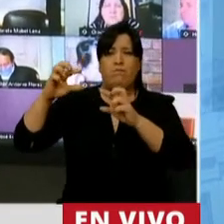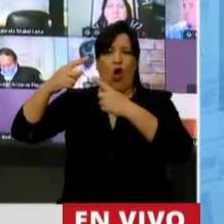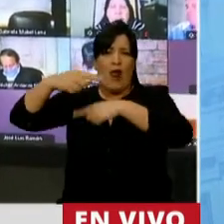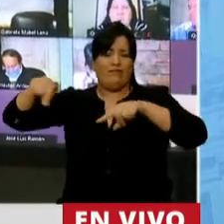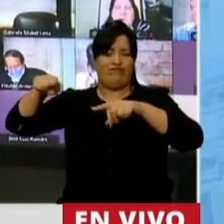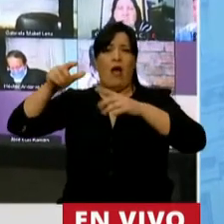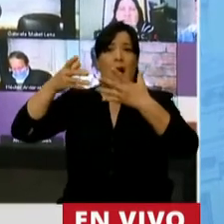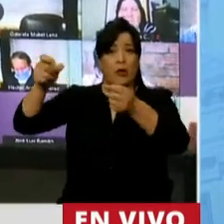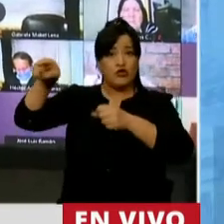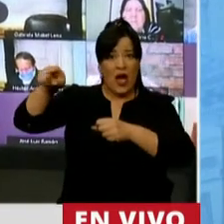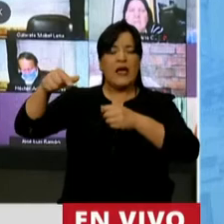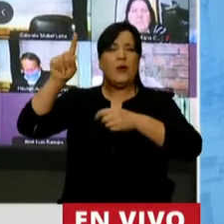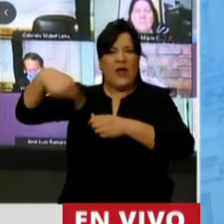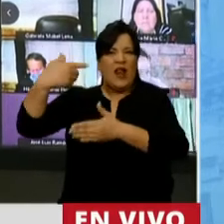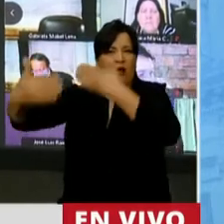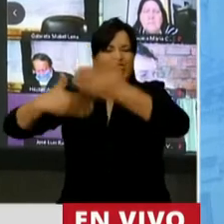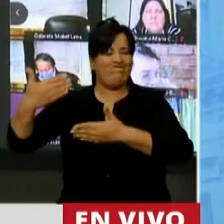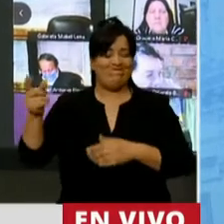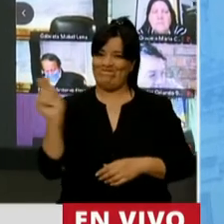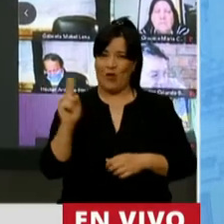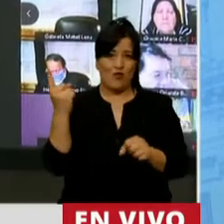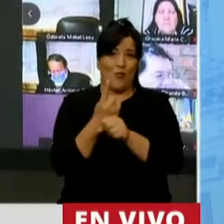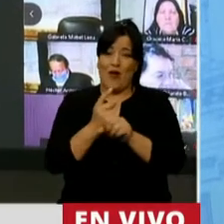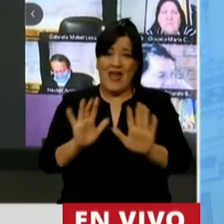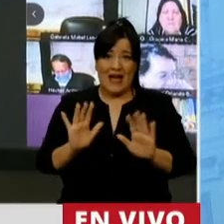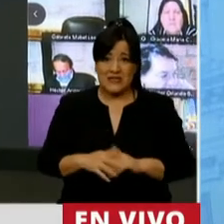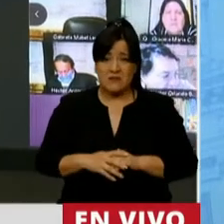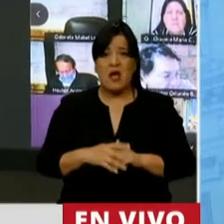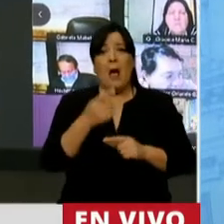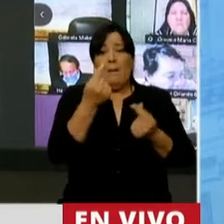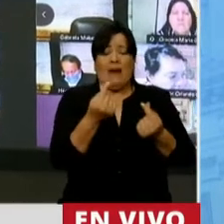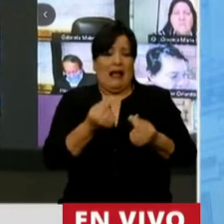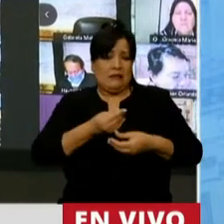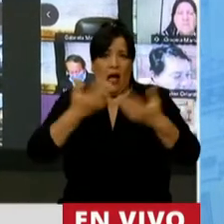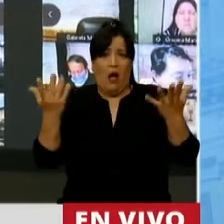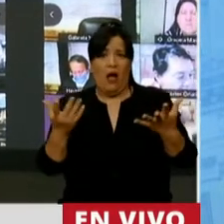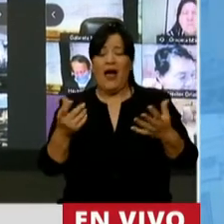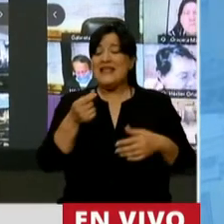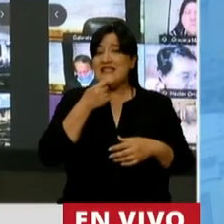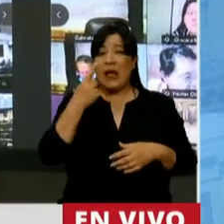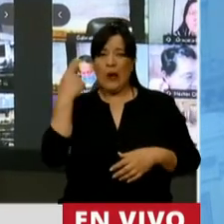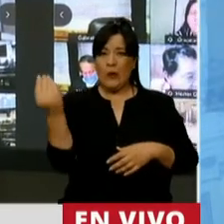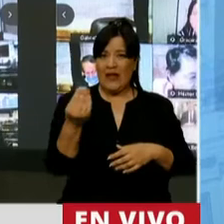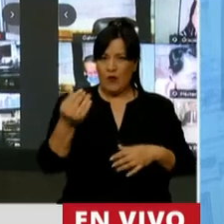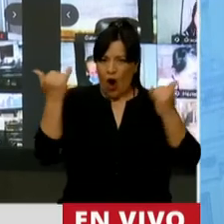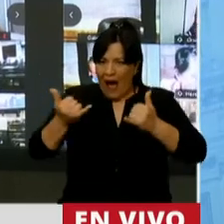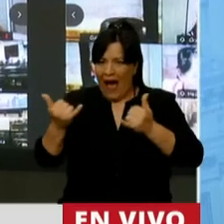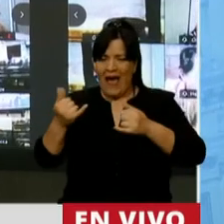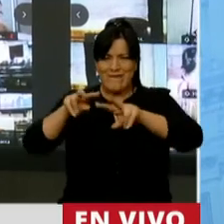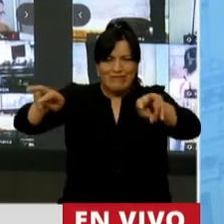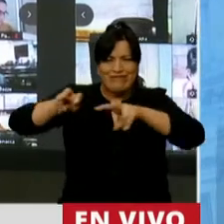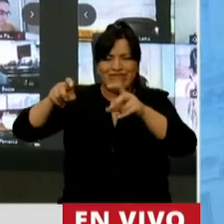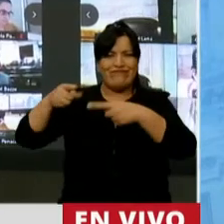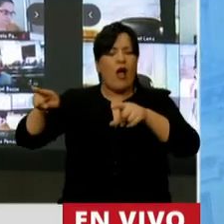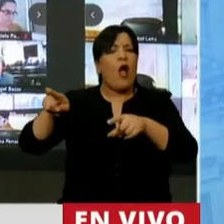Y no, señor Presidente, no se puede generar dinero per se y si algunos vivos lo hacen, es a costa